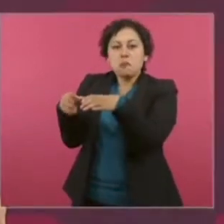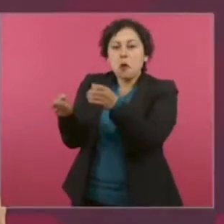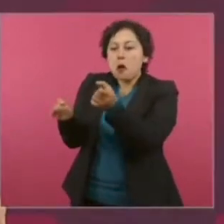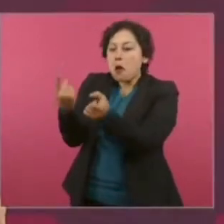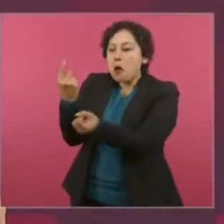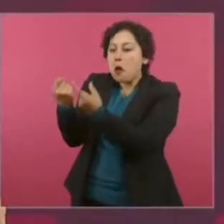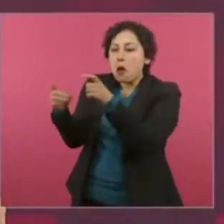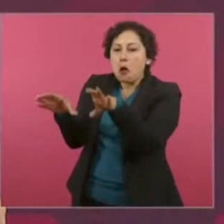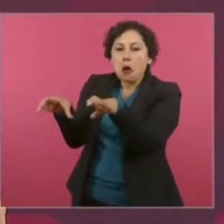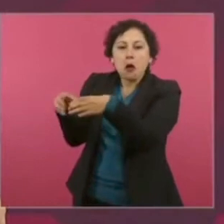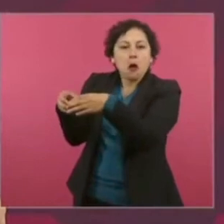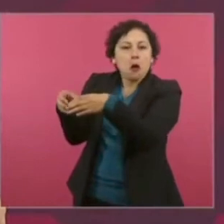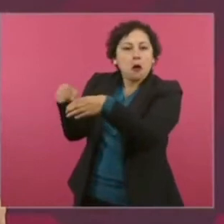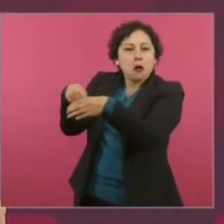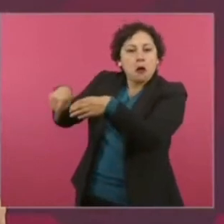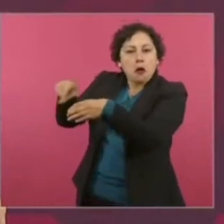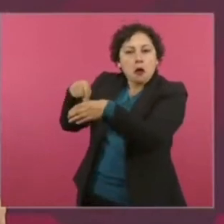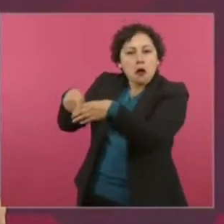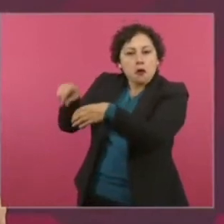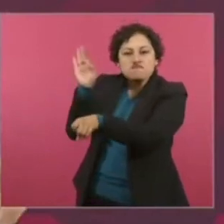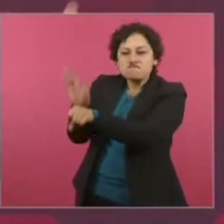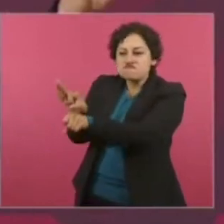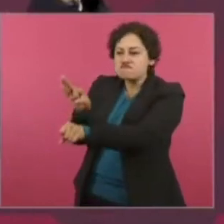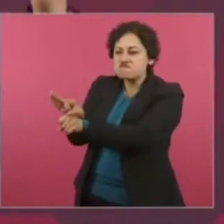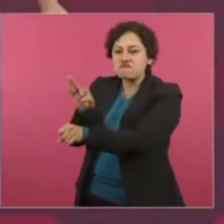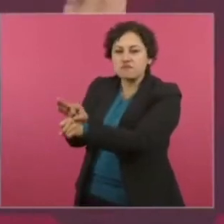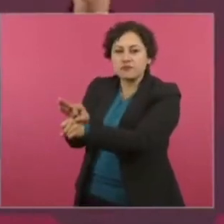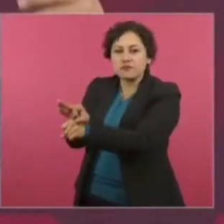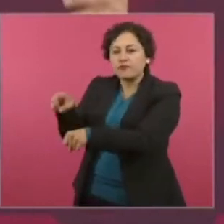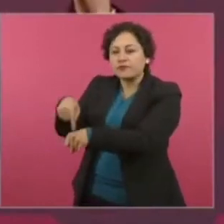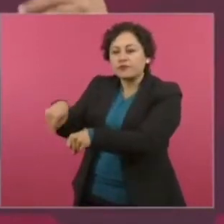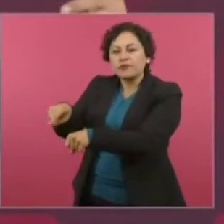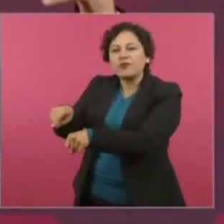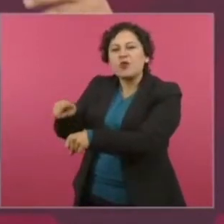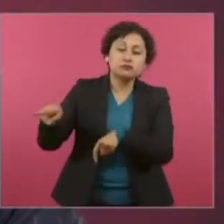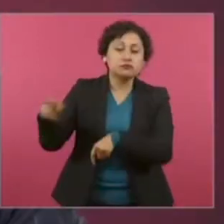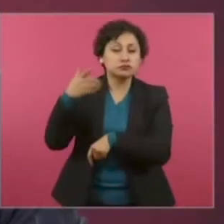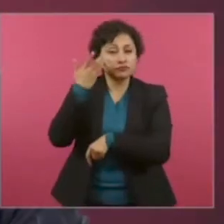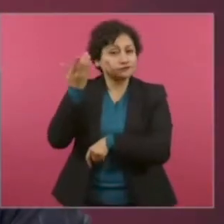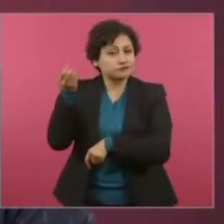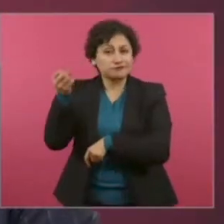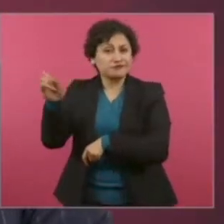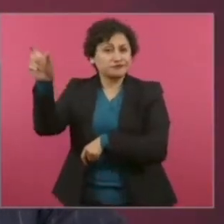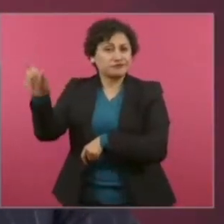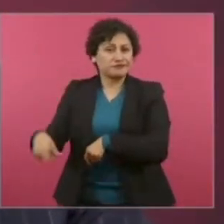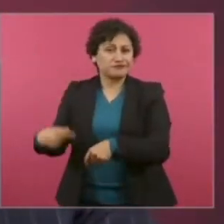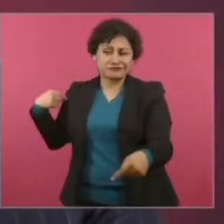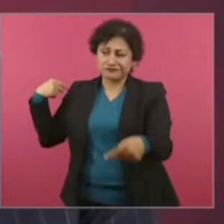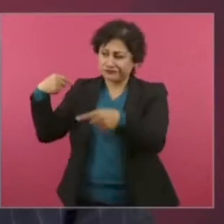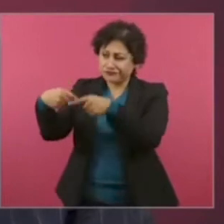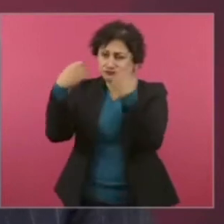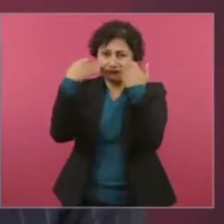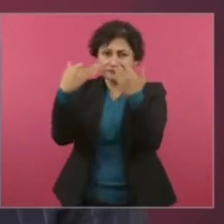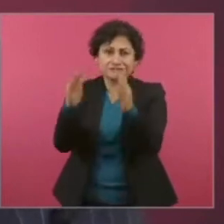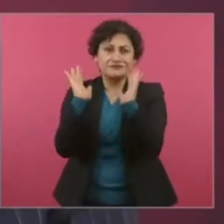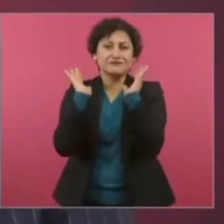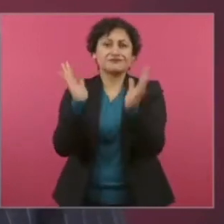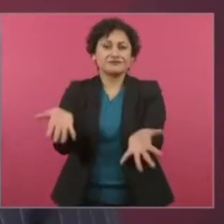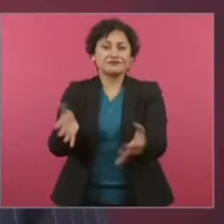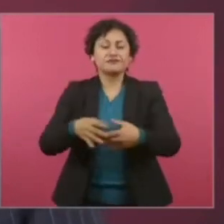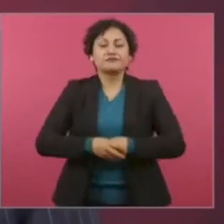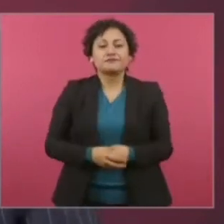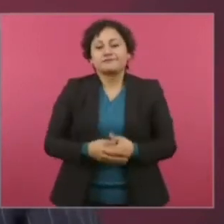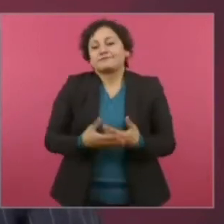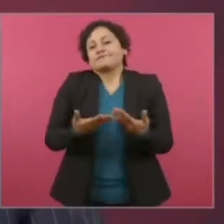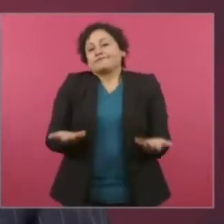cuantos, se dedica a saquear. Entonces, los pueblos de